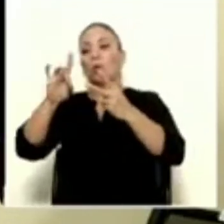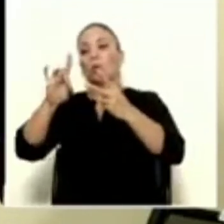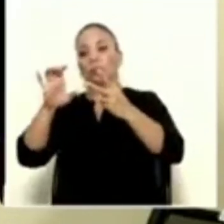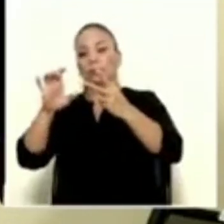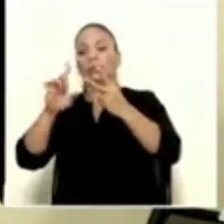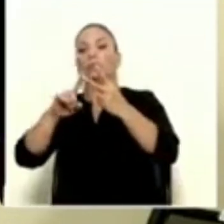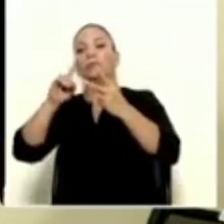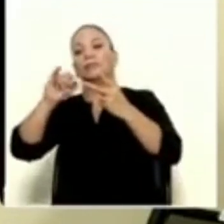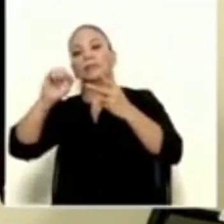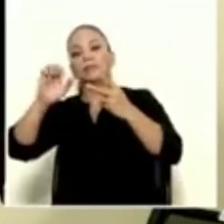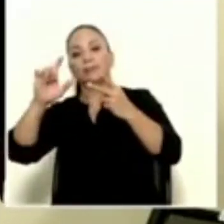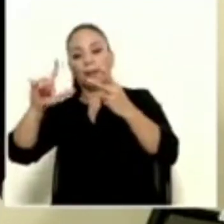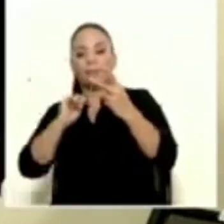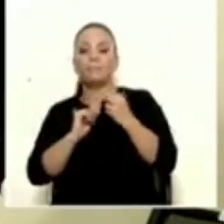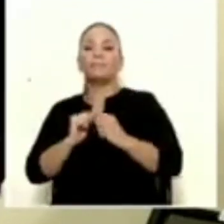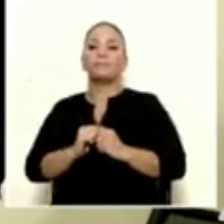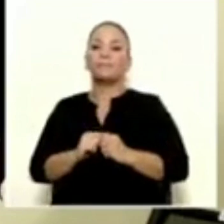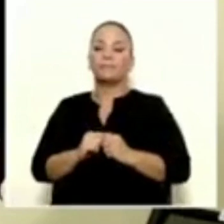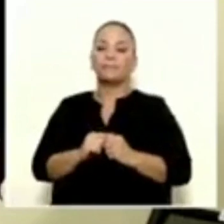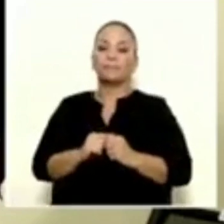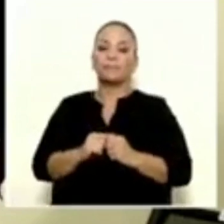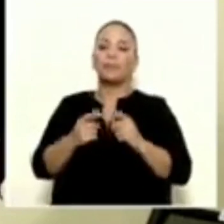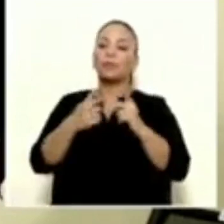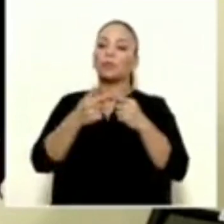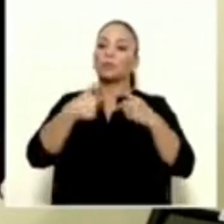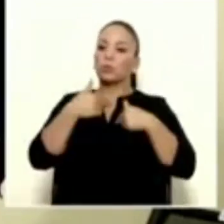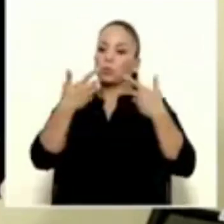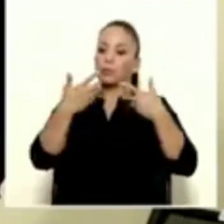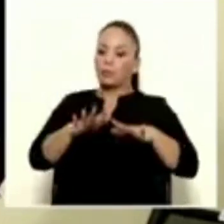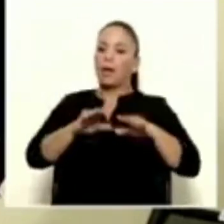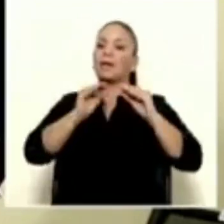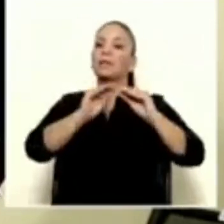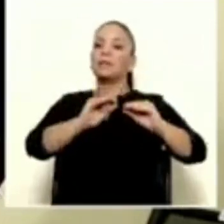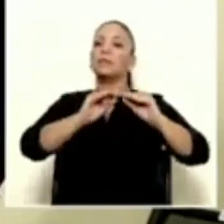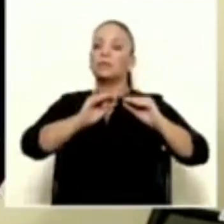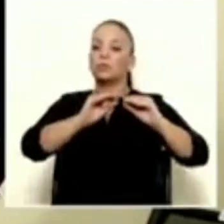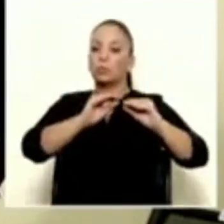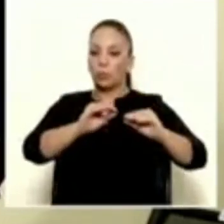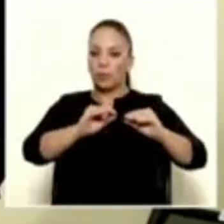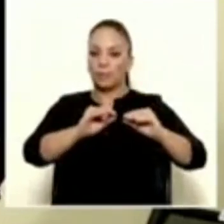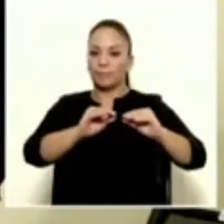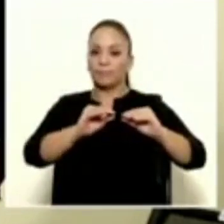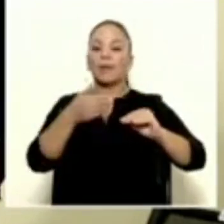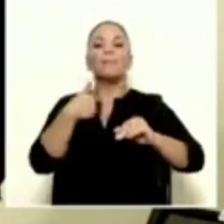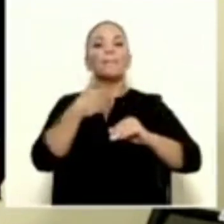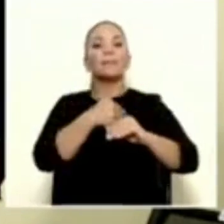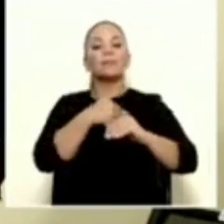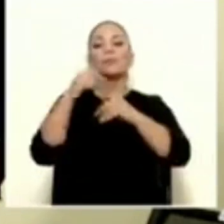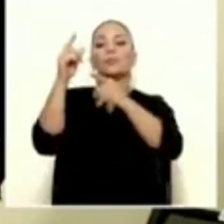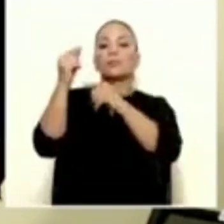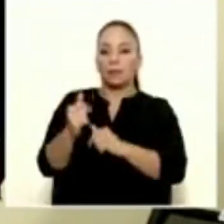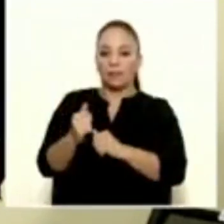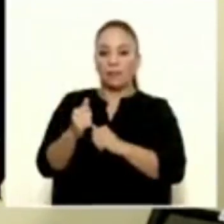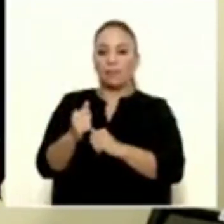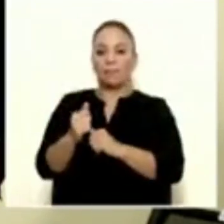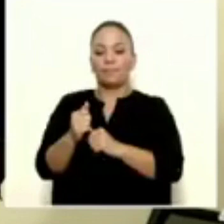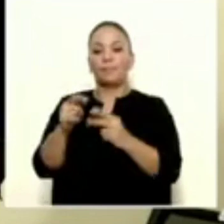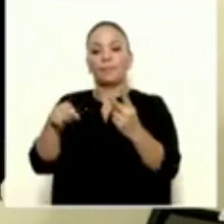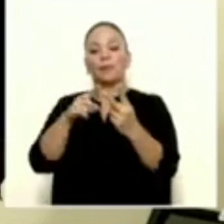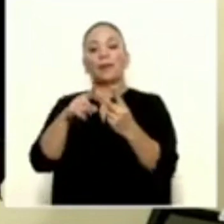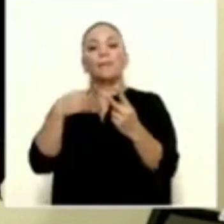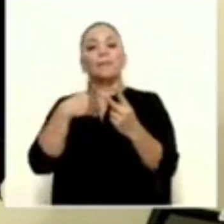En ese sentido, he instruido al ministro de Hacienda y a la ministra de la